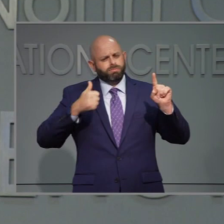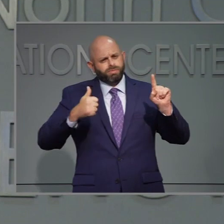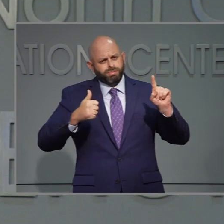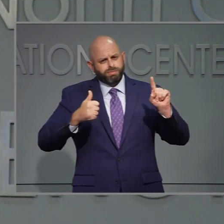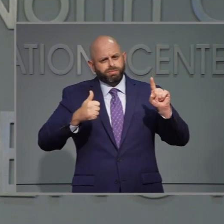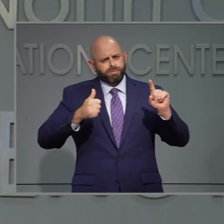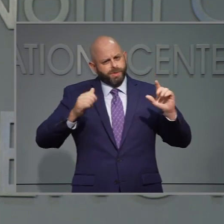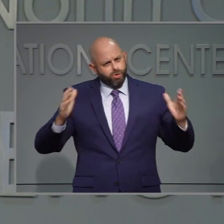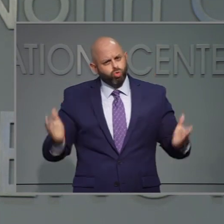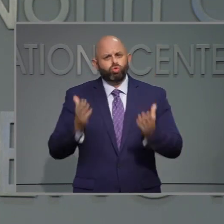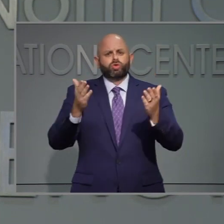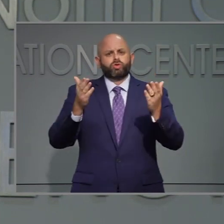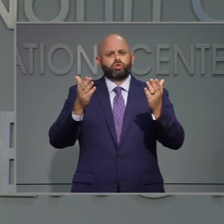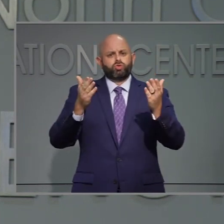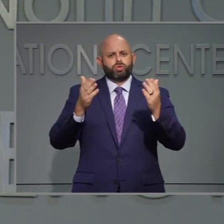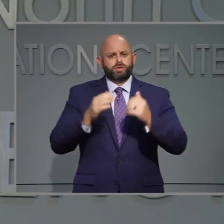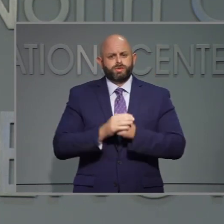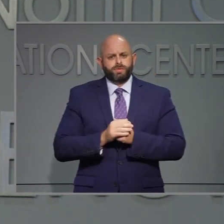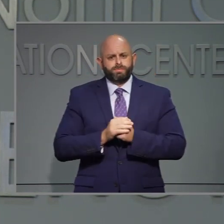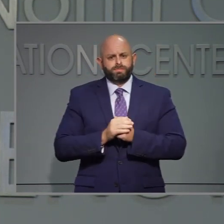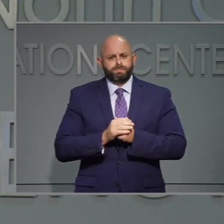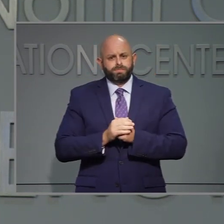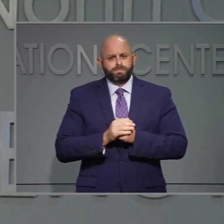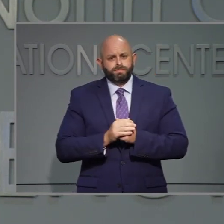continúan estando estables.